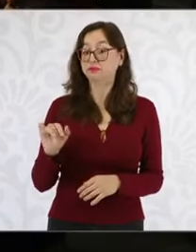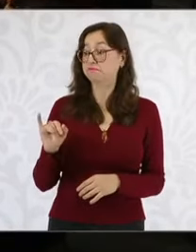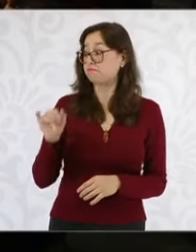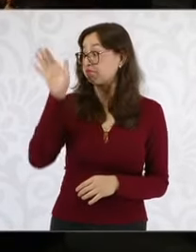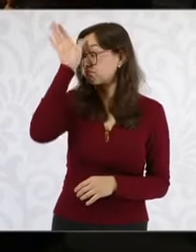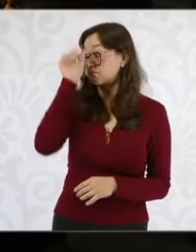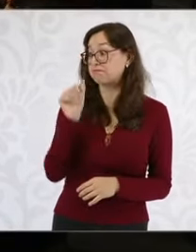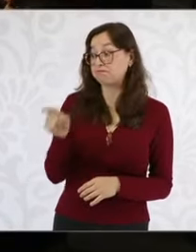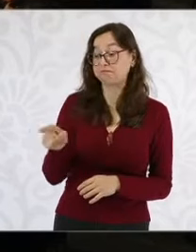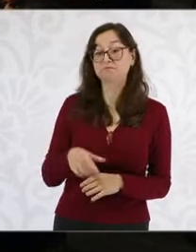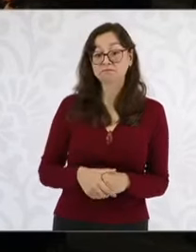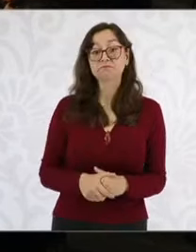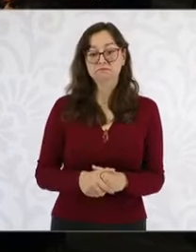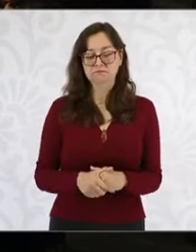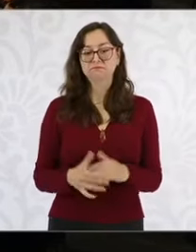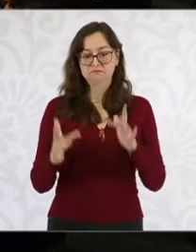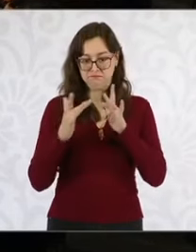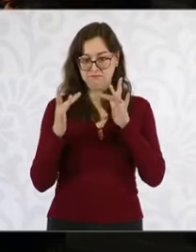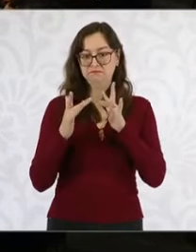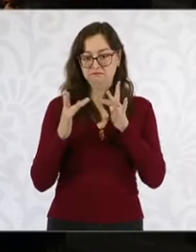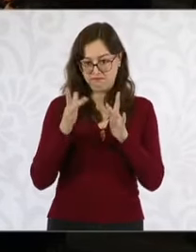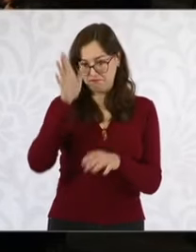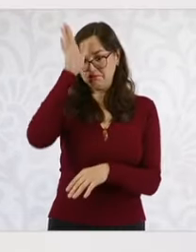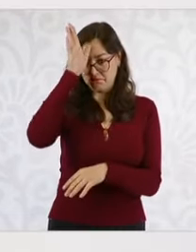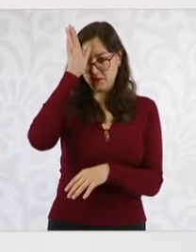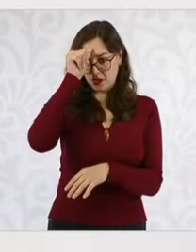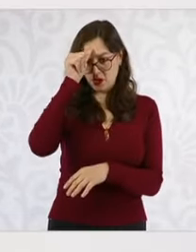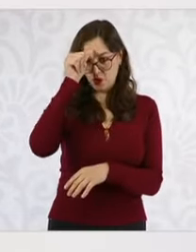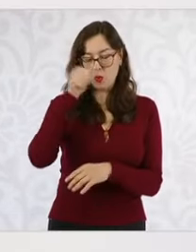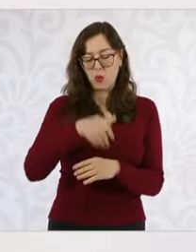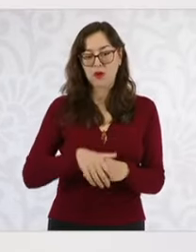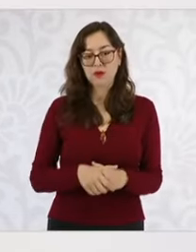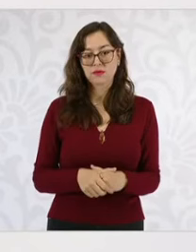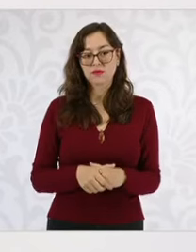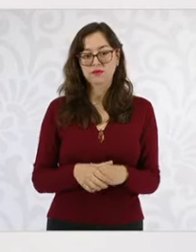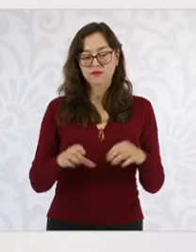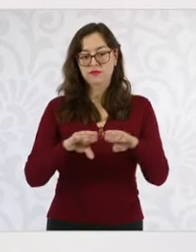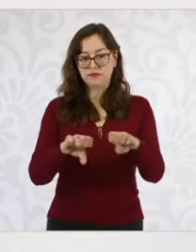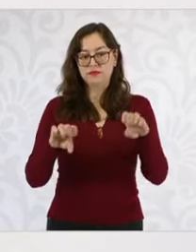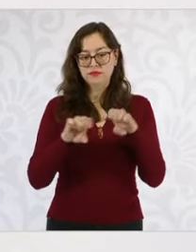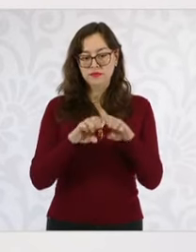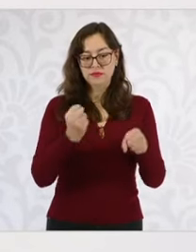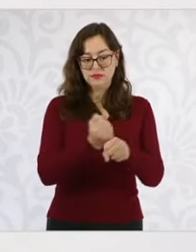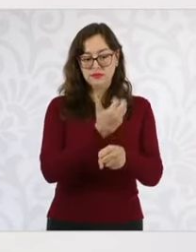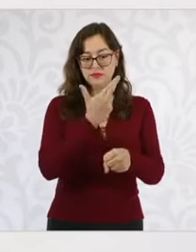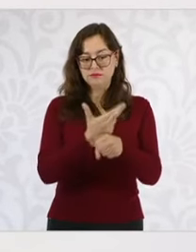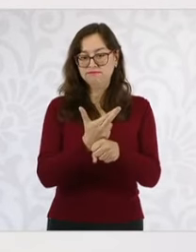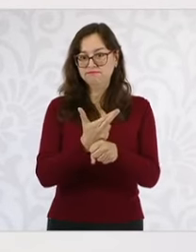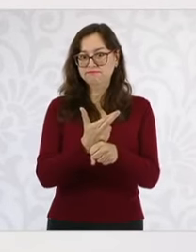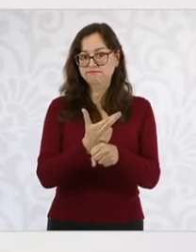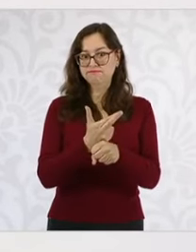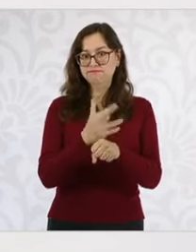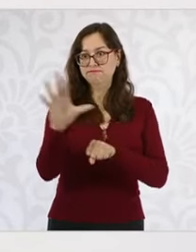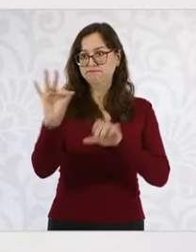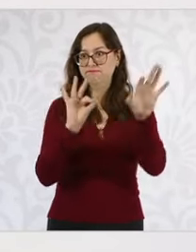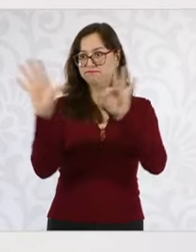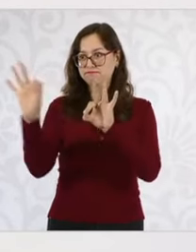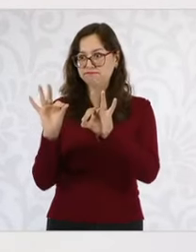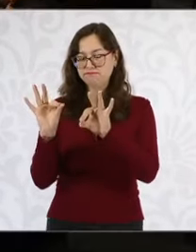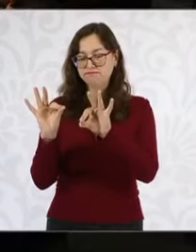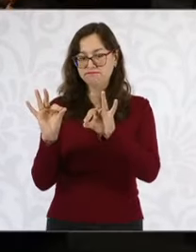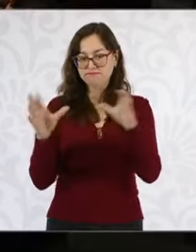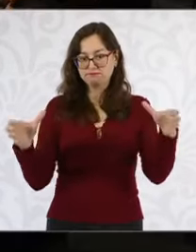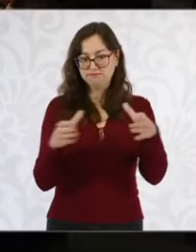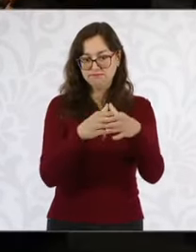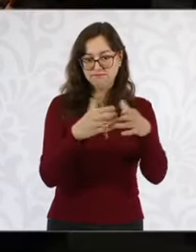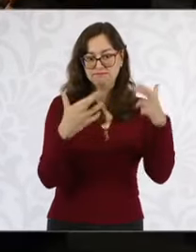Sí, nos ponemos de acuerdo para que un equipo de secretarios los pueda atender y podamos